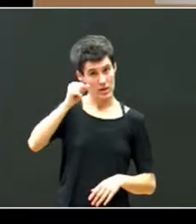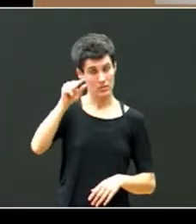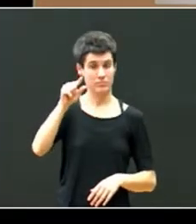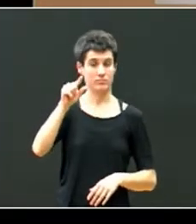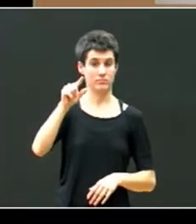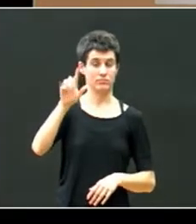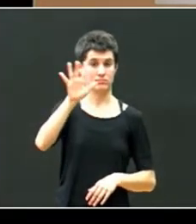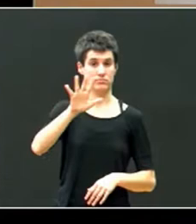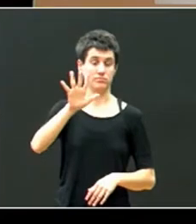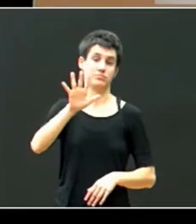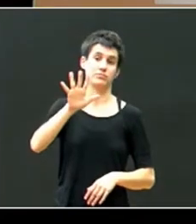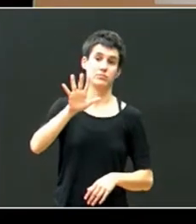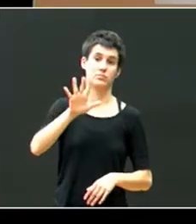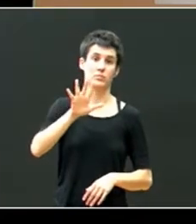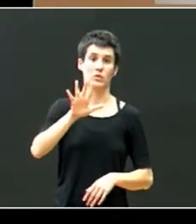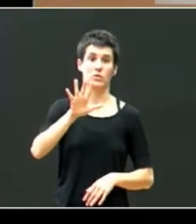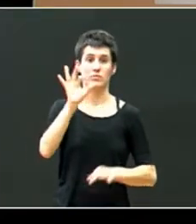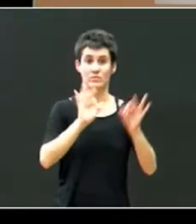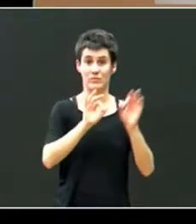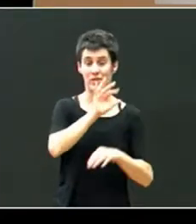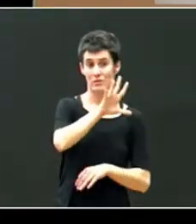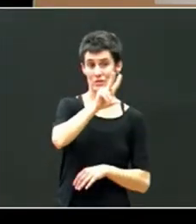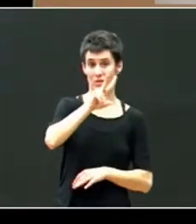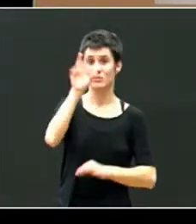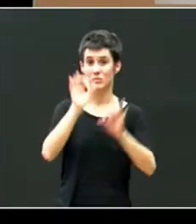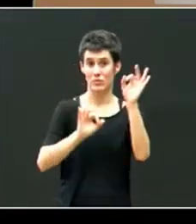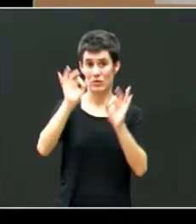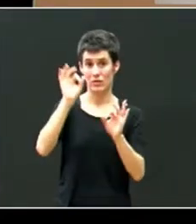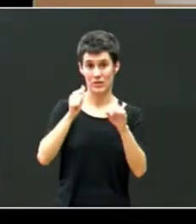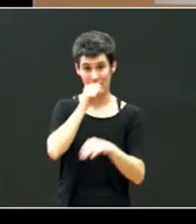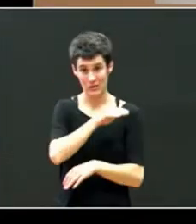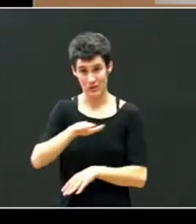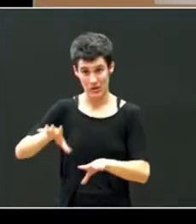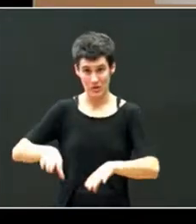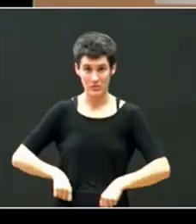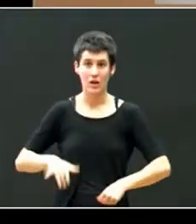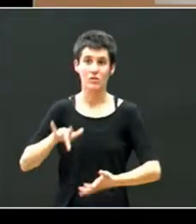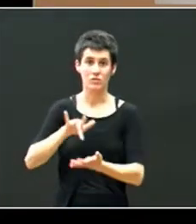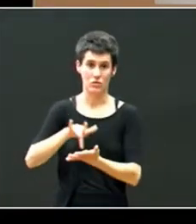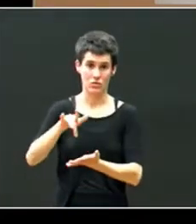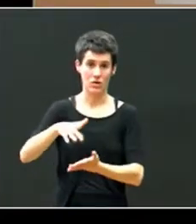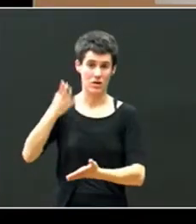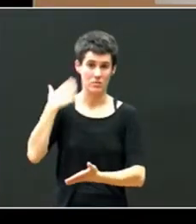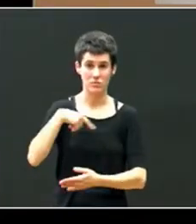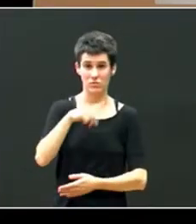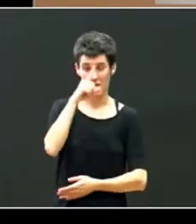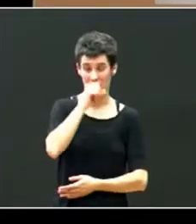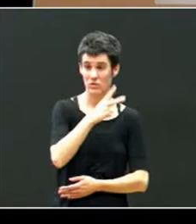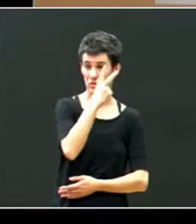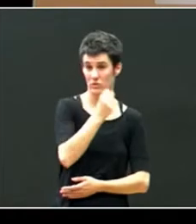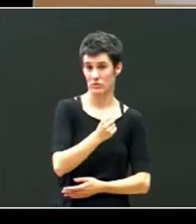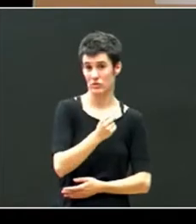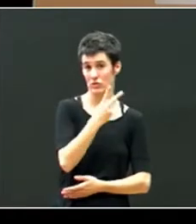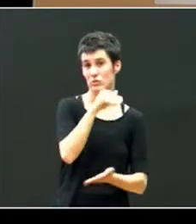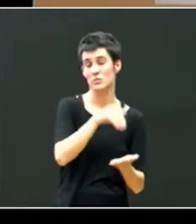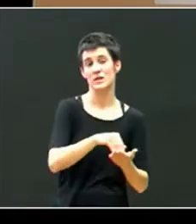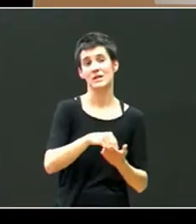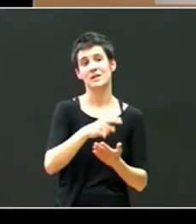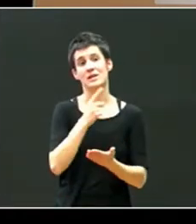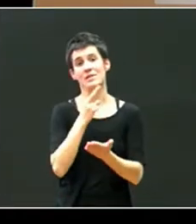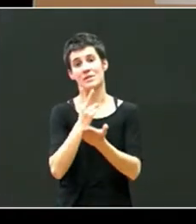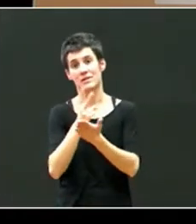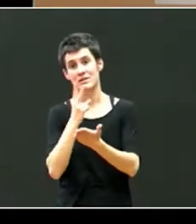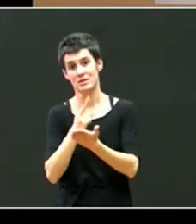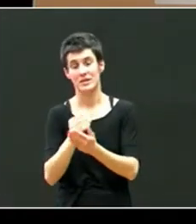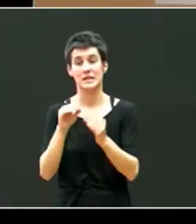hay un 52% lo padece ya en el mundo de abril 2017 pero los niños con síndrome alcohólico fetal ya